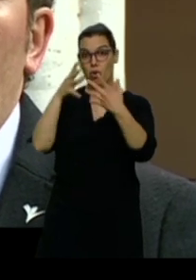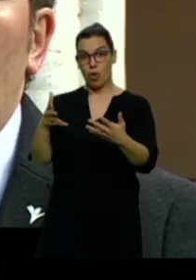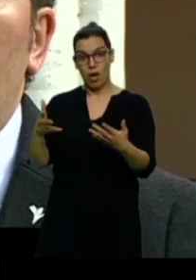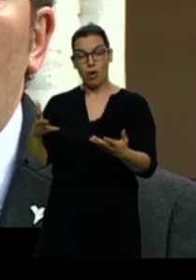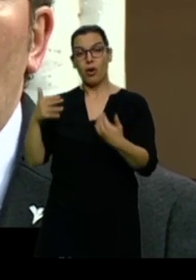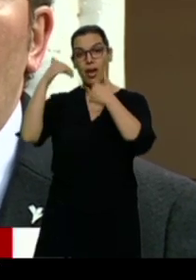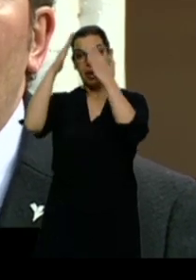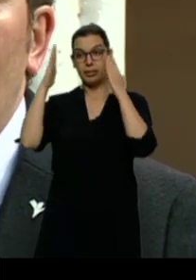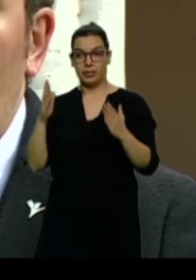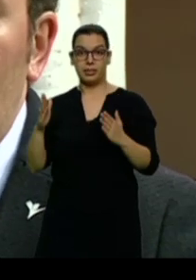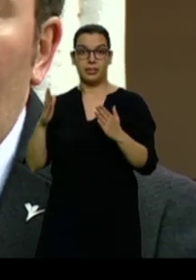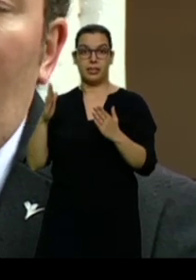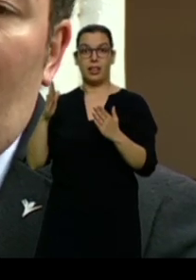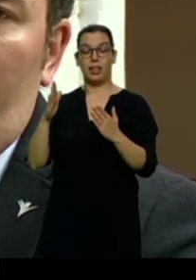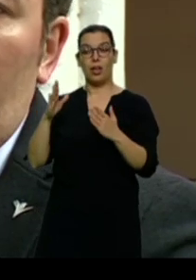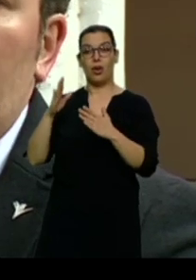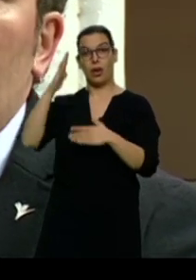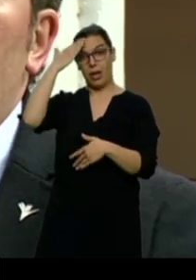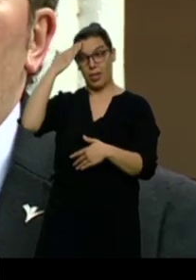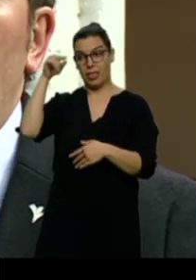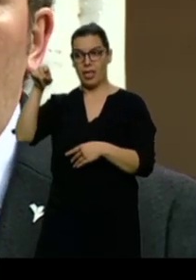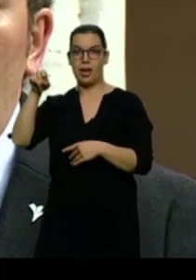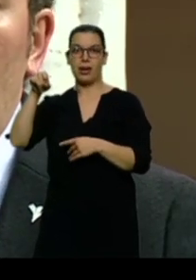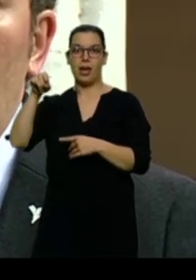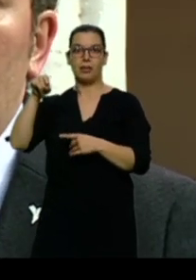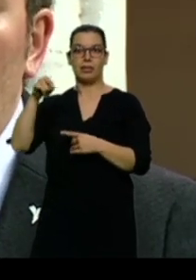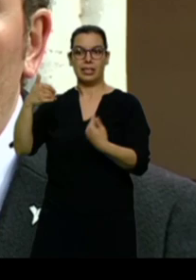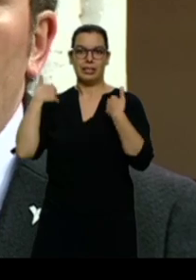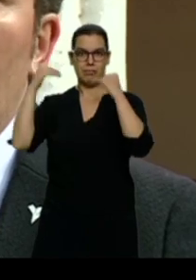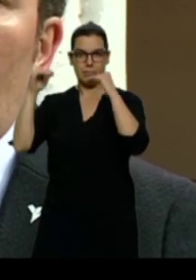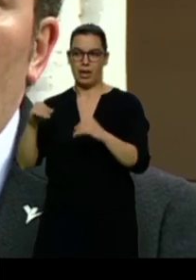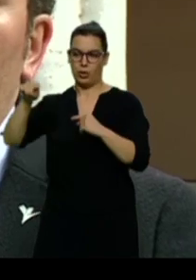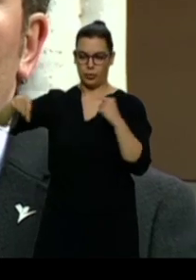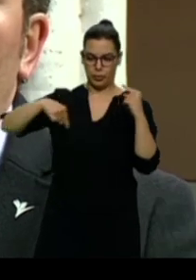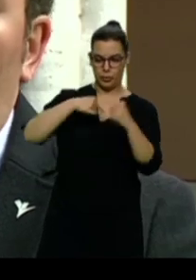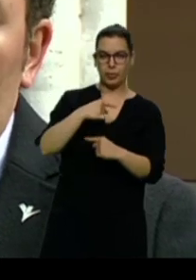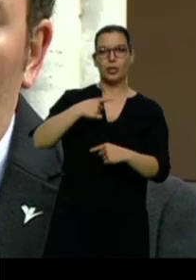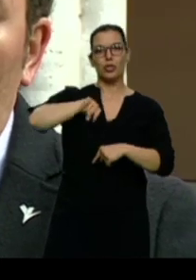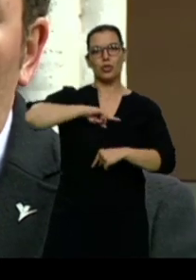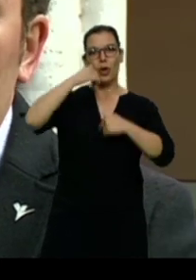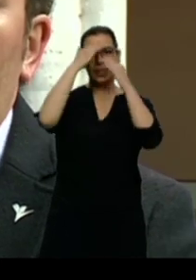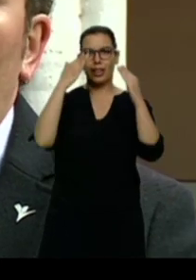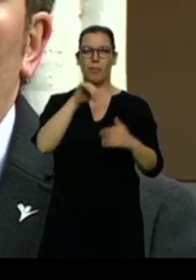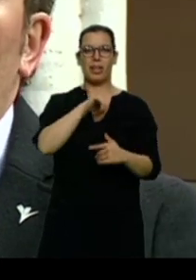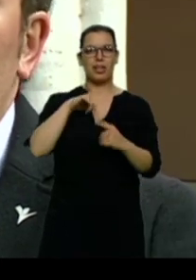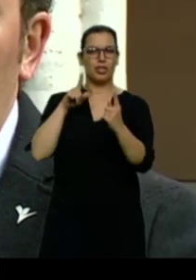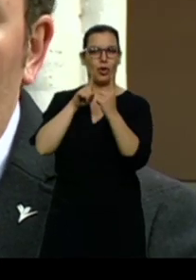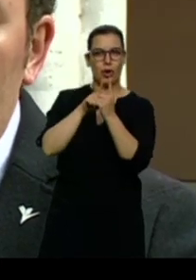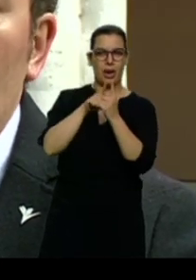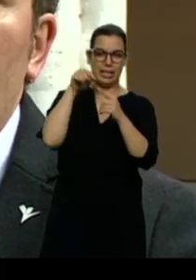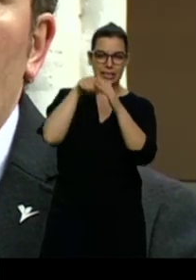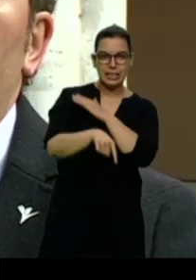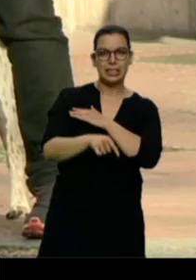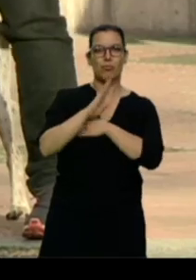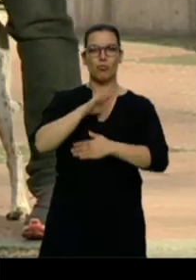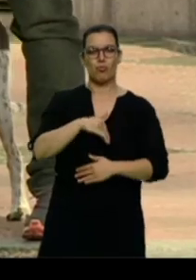a la población en la atención primaria y atender a las personas que tienen ideaciones suicidas desde un punto de vista profesional más amplio y más adecuado, más